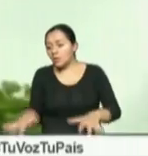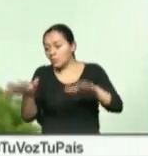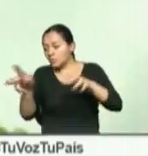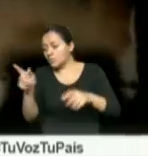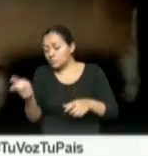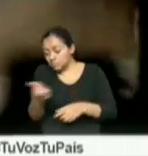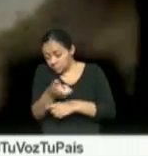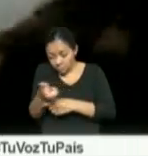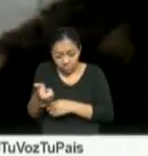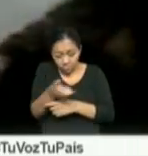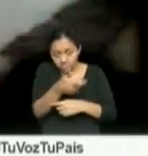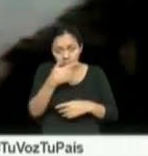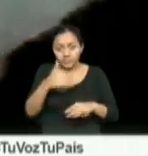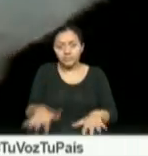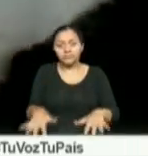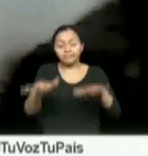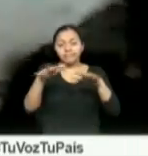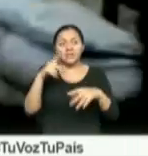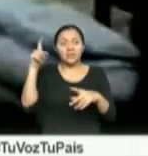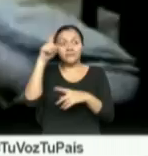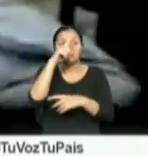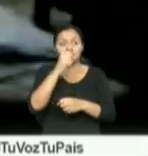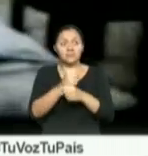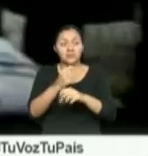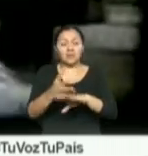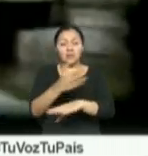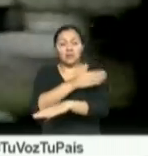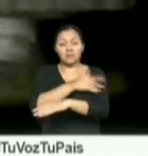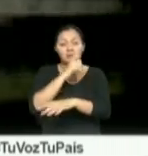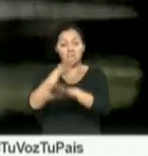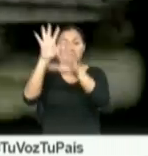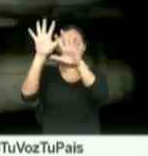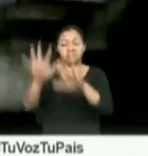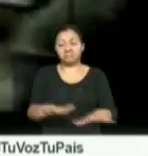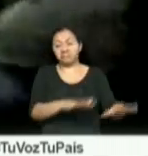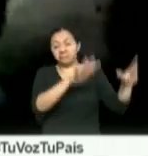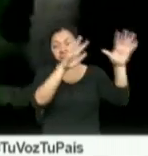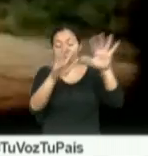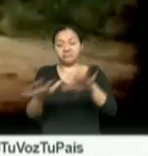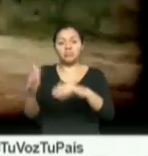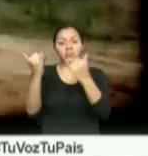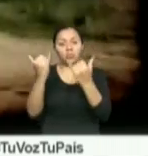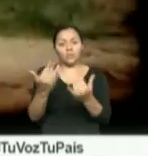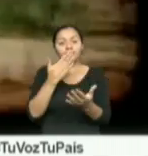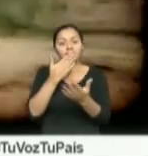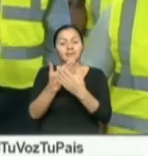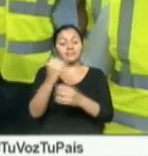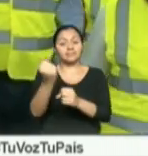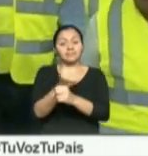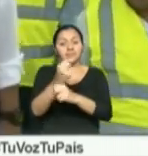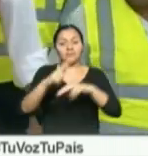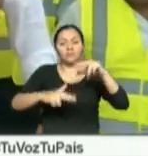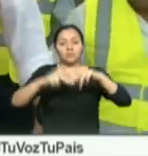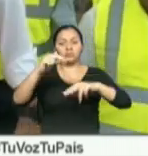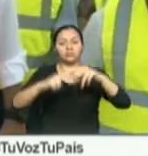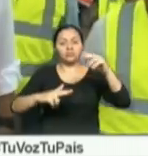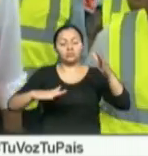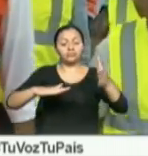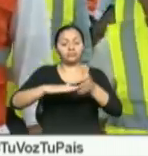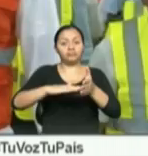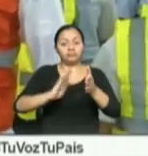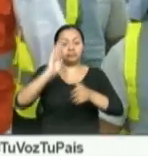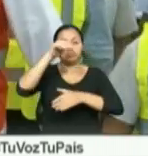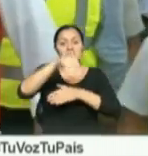linternas. La difícil tarea de controlar la furia de la madre naturaleza ha sido posible gracias a la construcción de seis